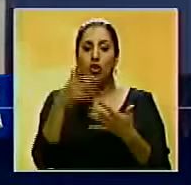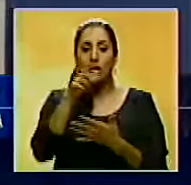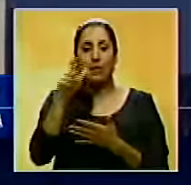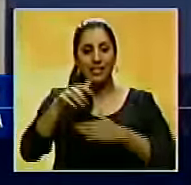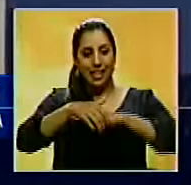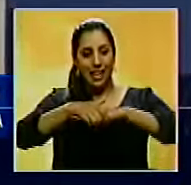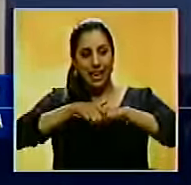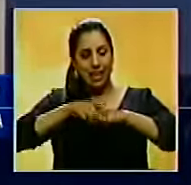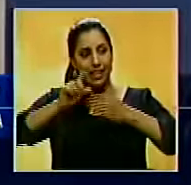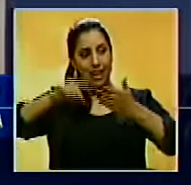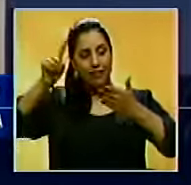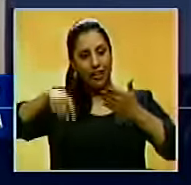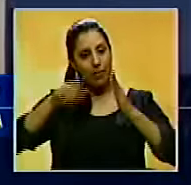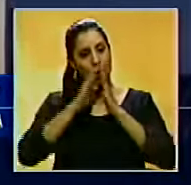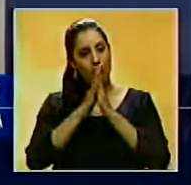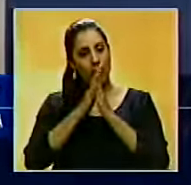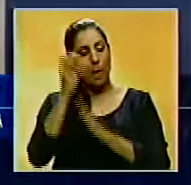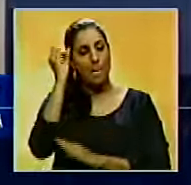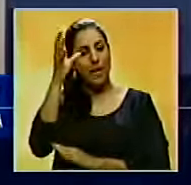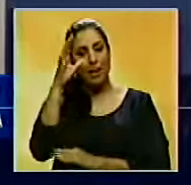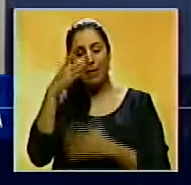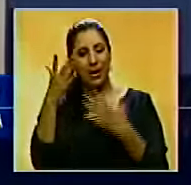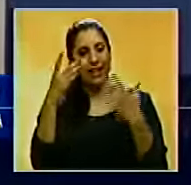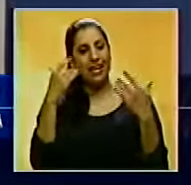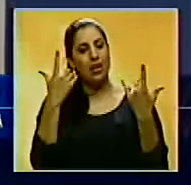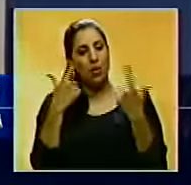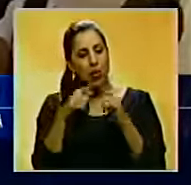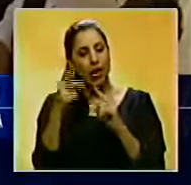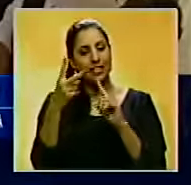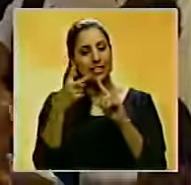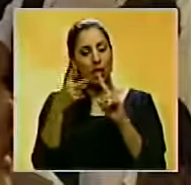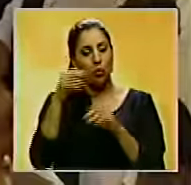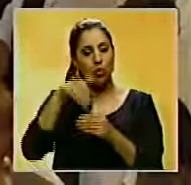británicos han firmado una petición al Parlamento para que se celebren unas segundas elecciones.